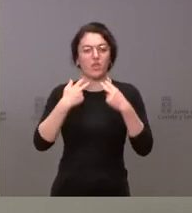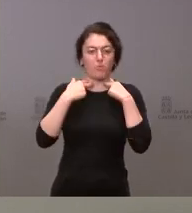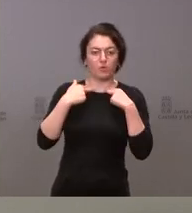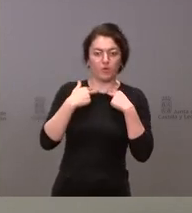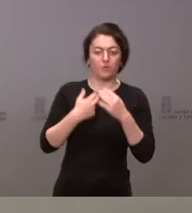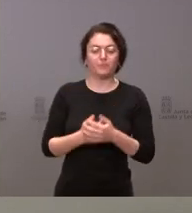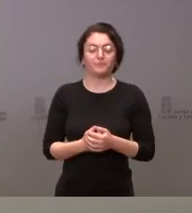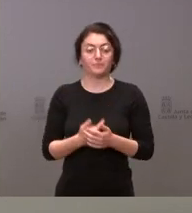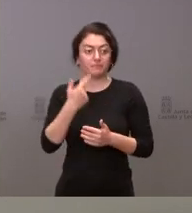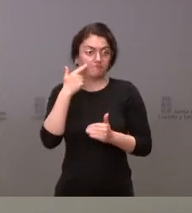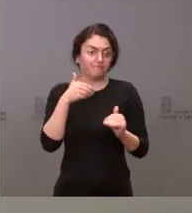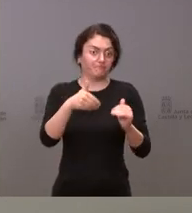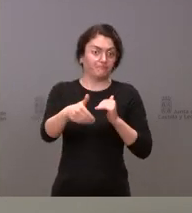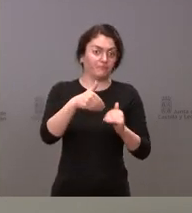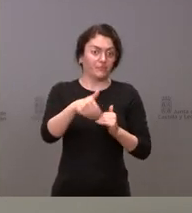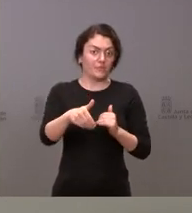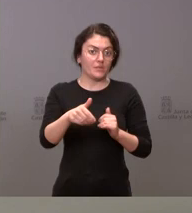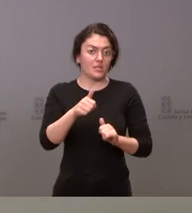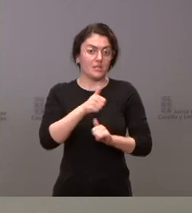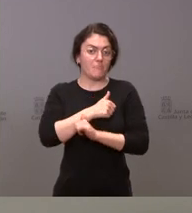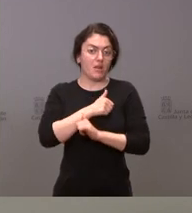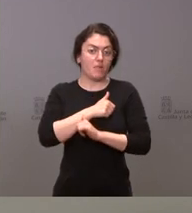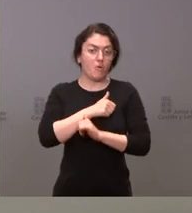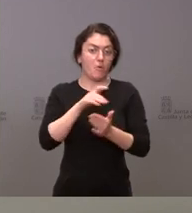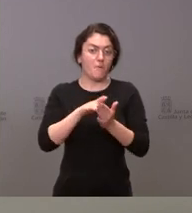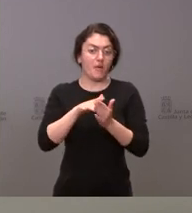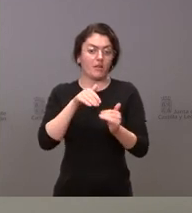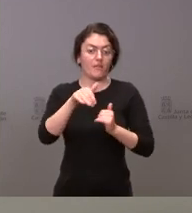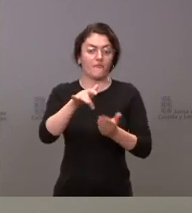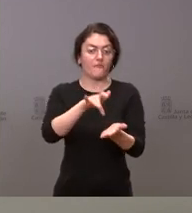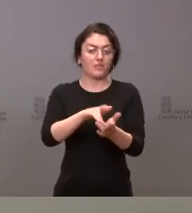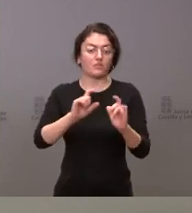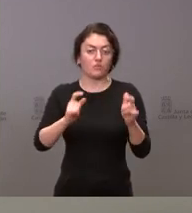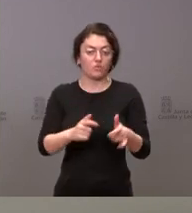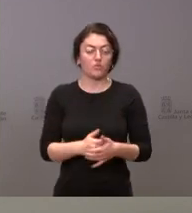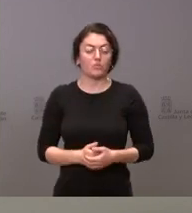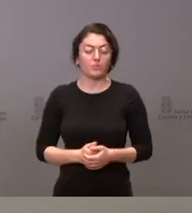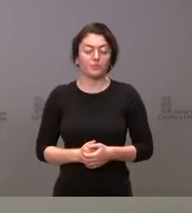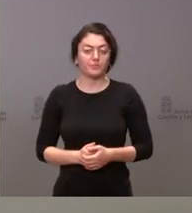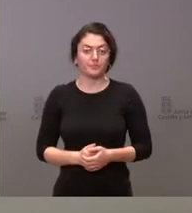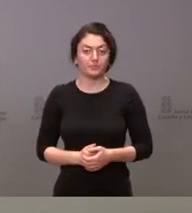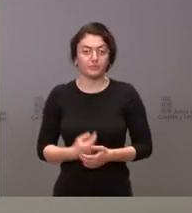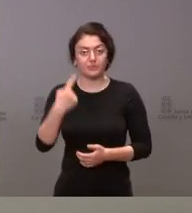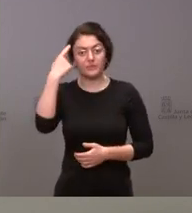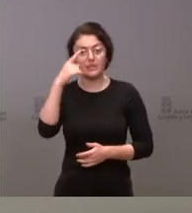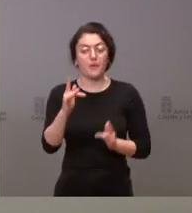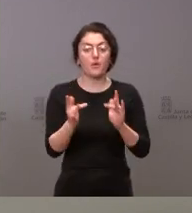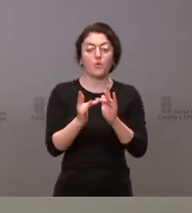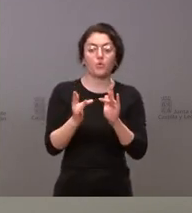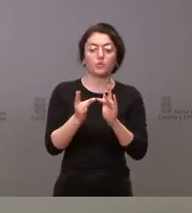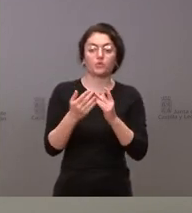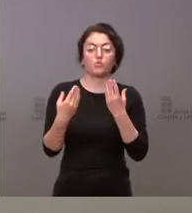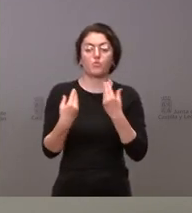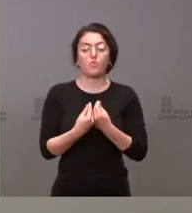estableciendo fechas de todas las posibles reuniones, pues el contacto con los alcaldes, con